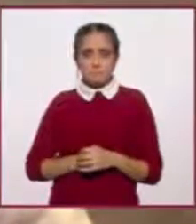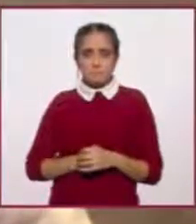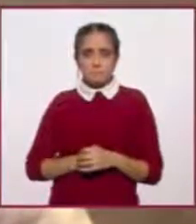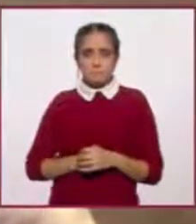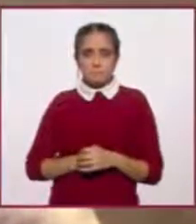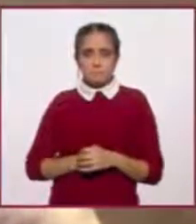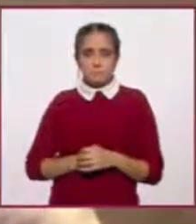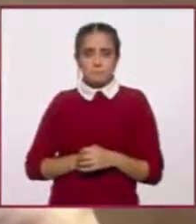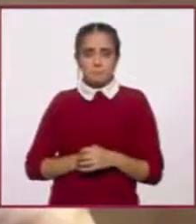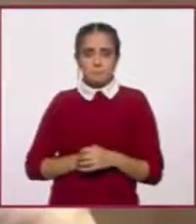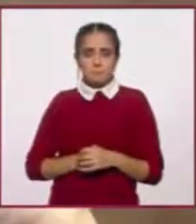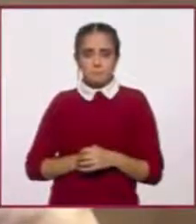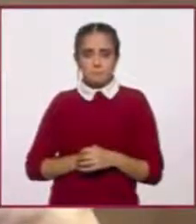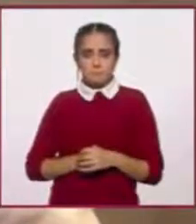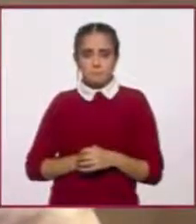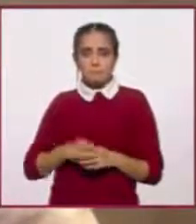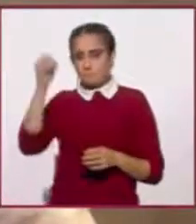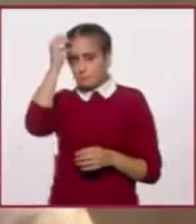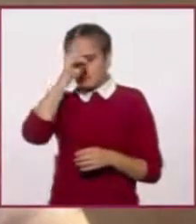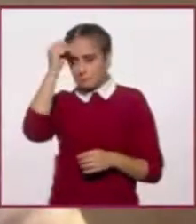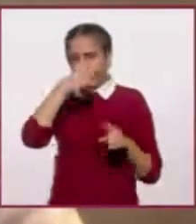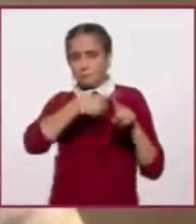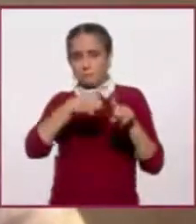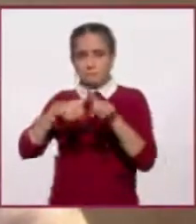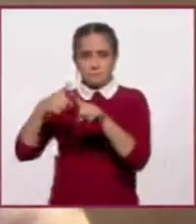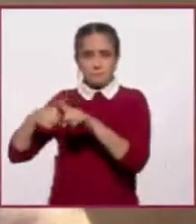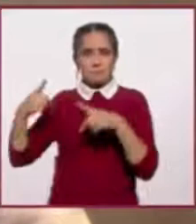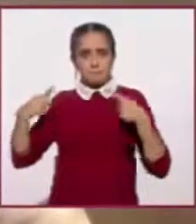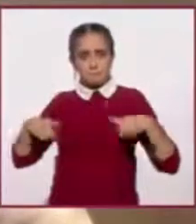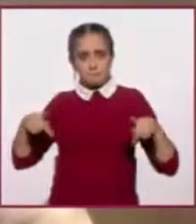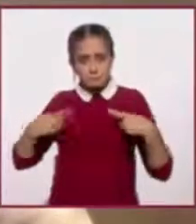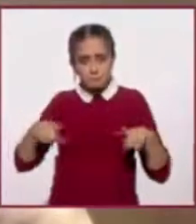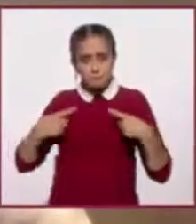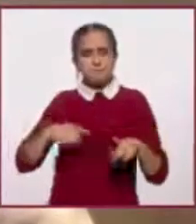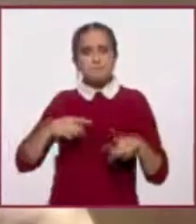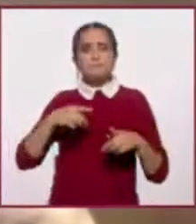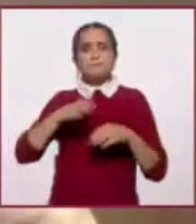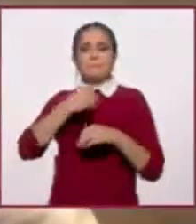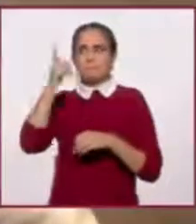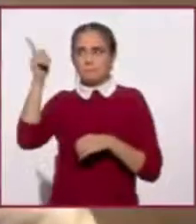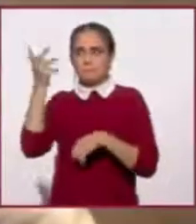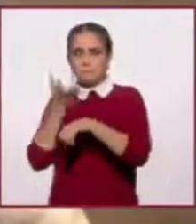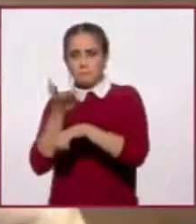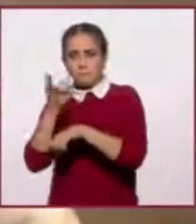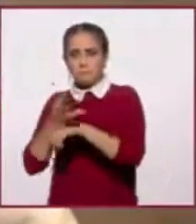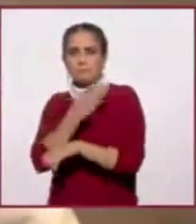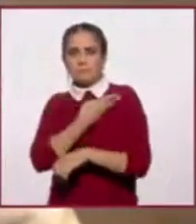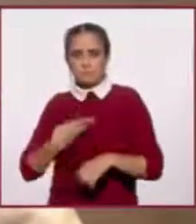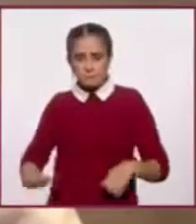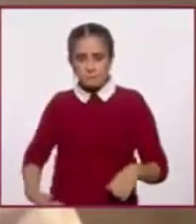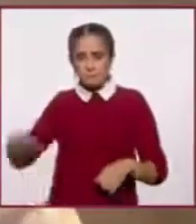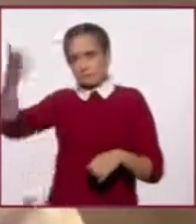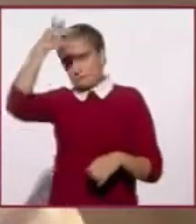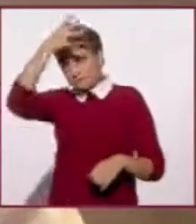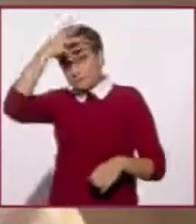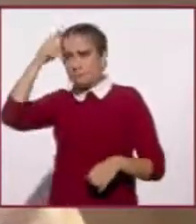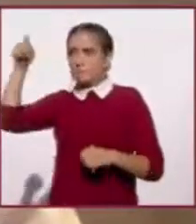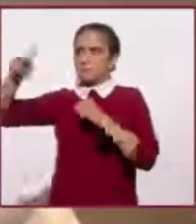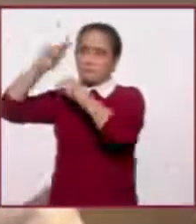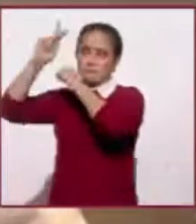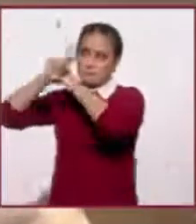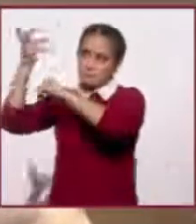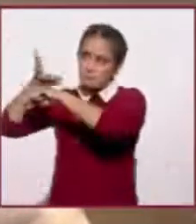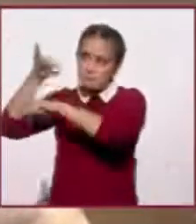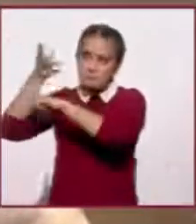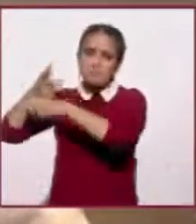distribuir, como lo hace la opinión pública en México, entre lo que es Estados Unidos y su presidente, entre lo que es el país, entre lo que son